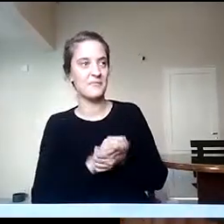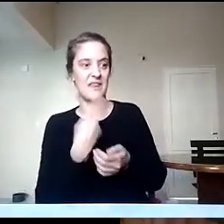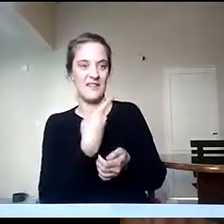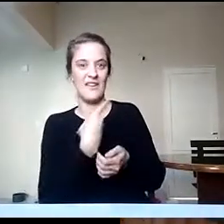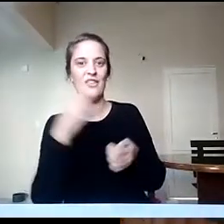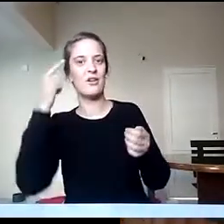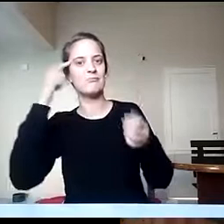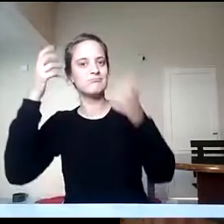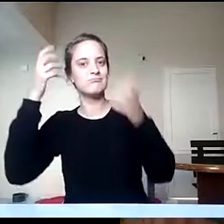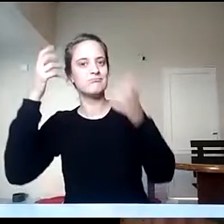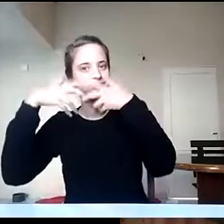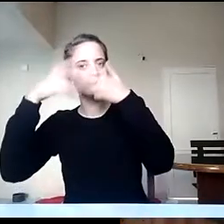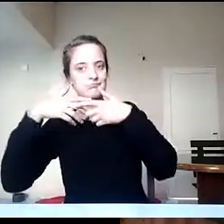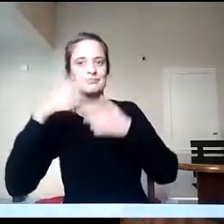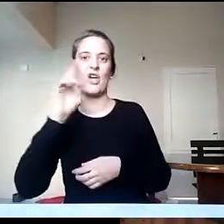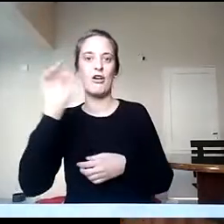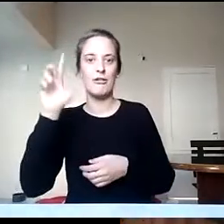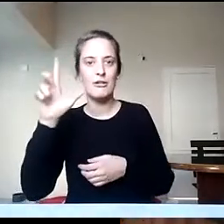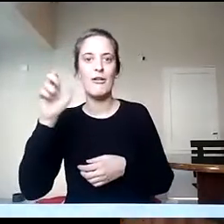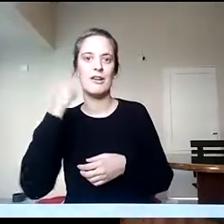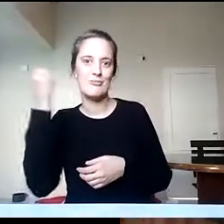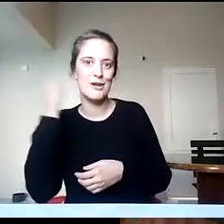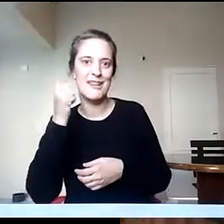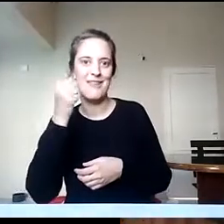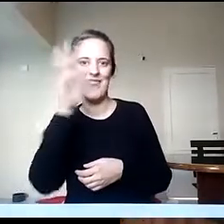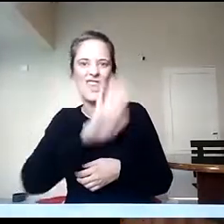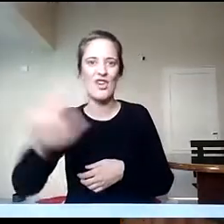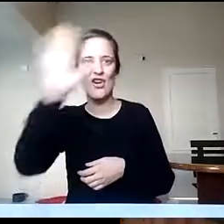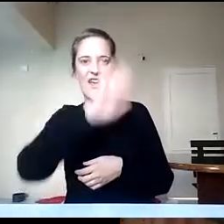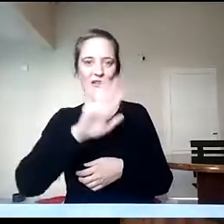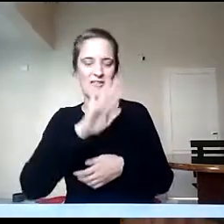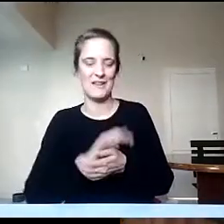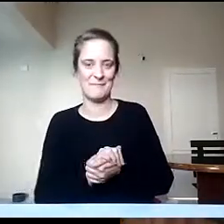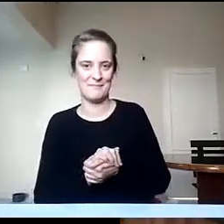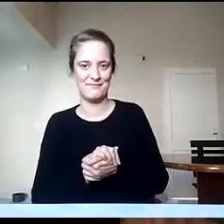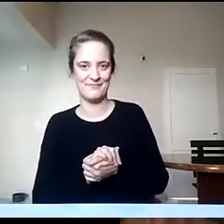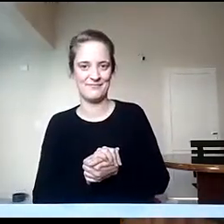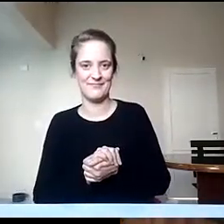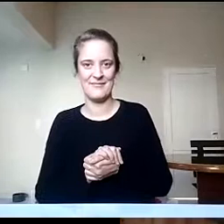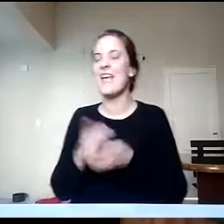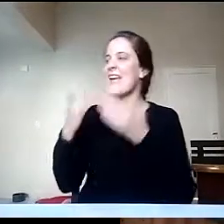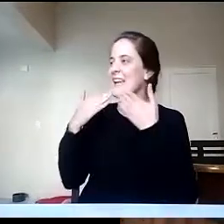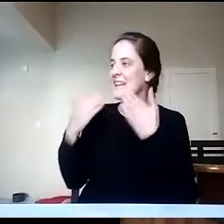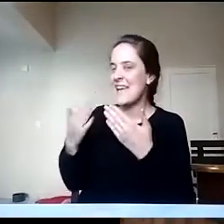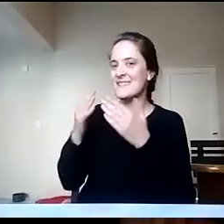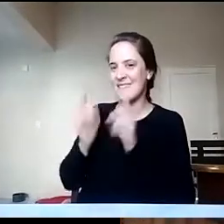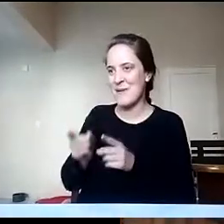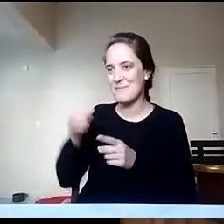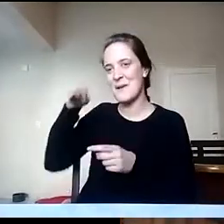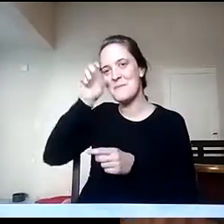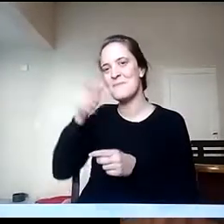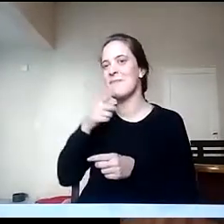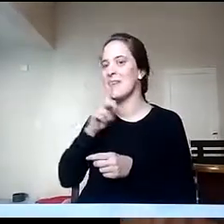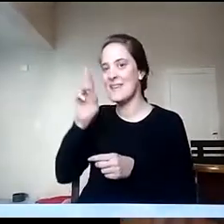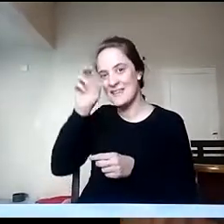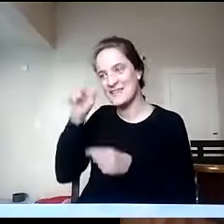tan importante que tiene la geografía para ayudarnos a entender el mundo actual. Bueno, muchas gracias profesor Mestre, muchas gracias a los que nos